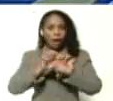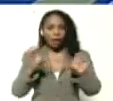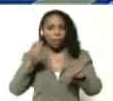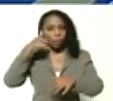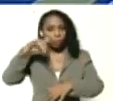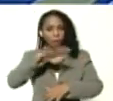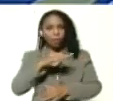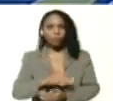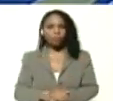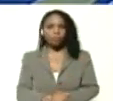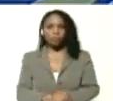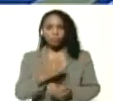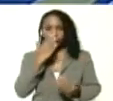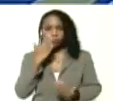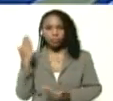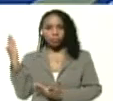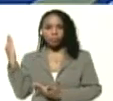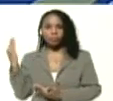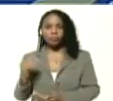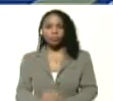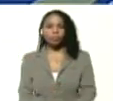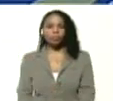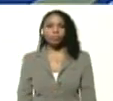23 de enero misión Sucre